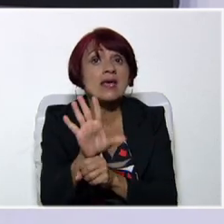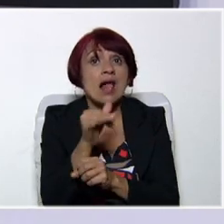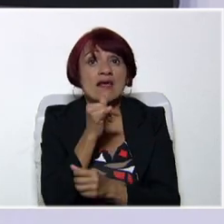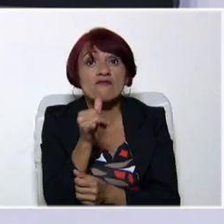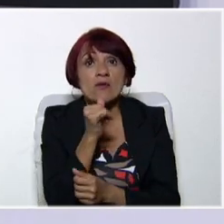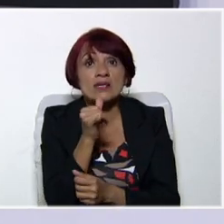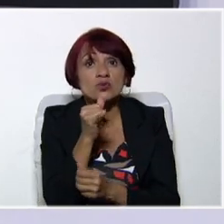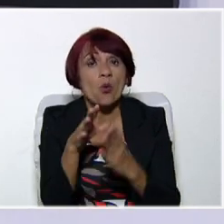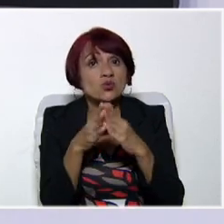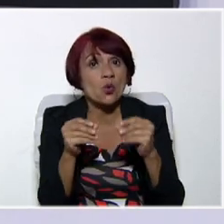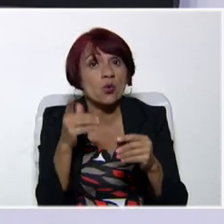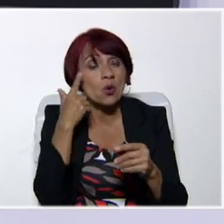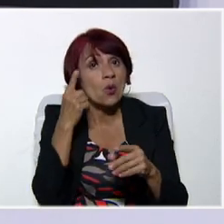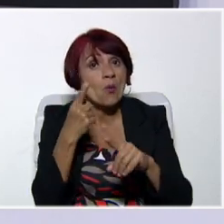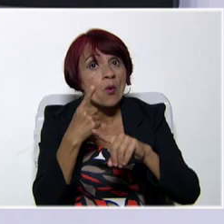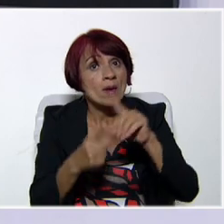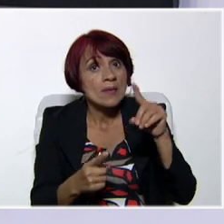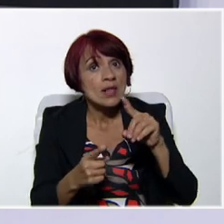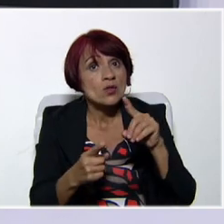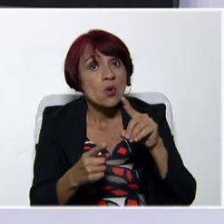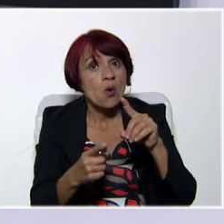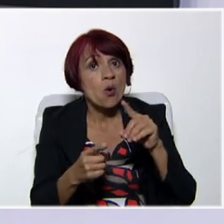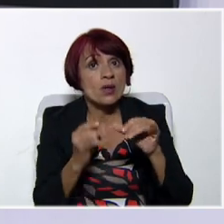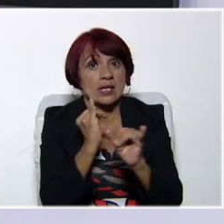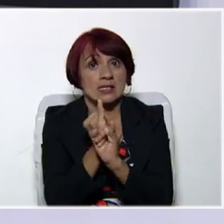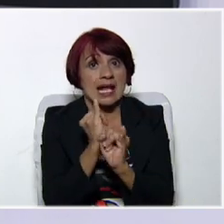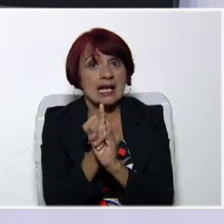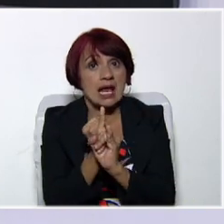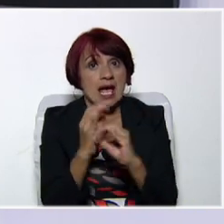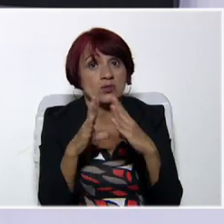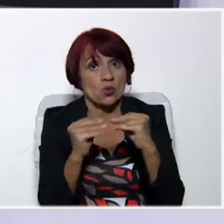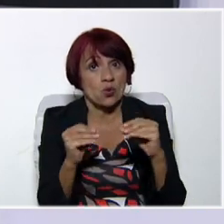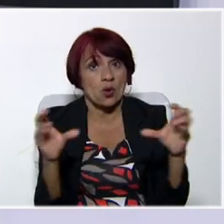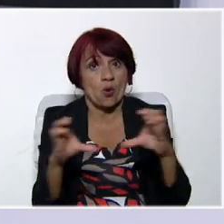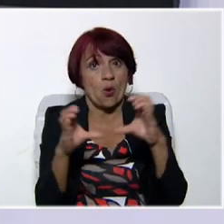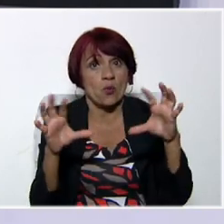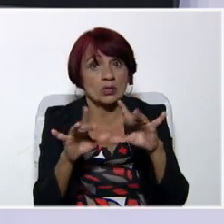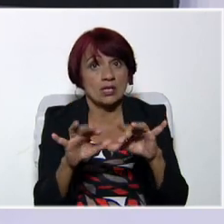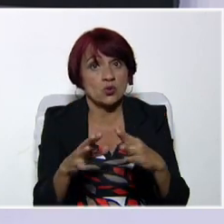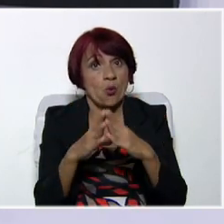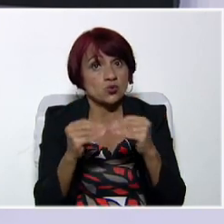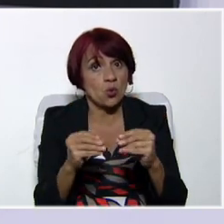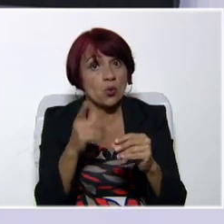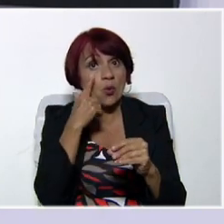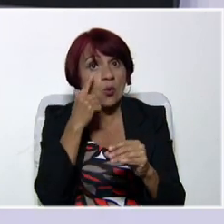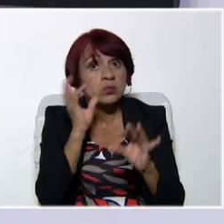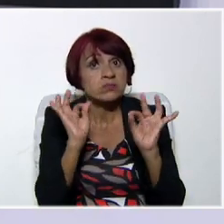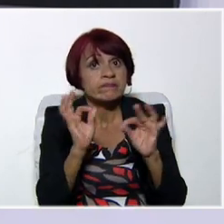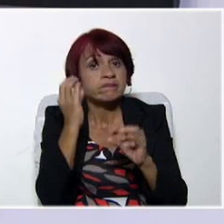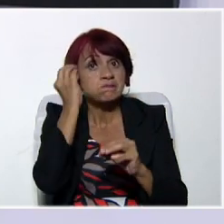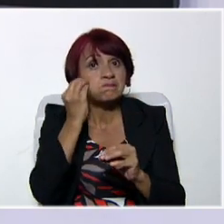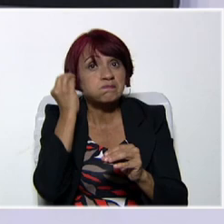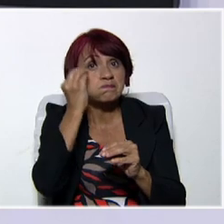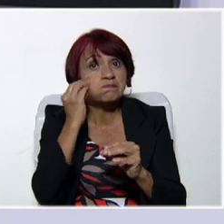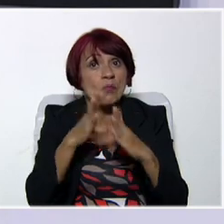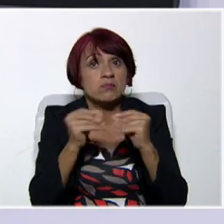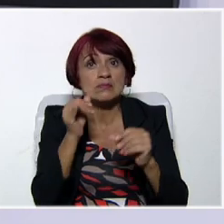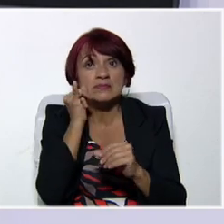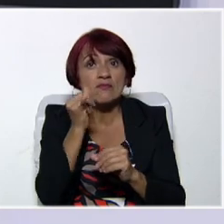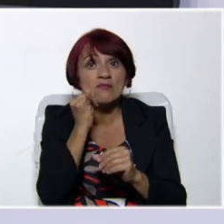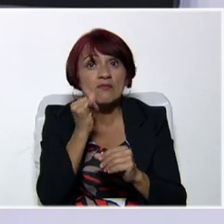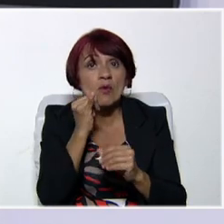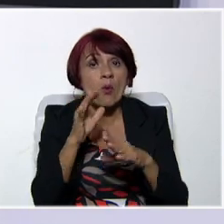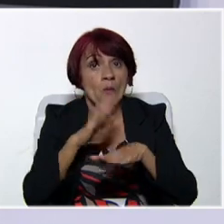información a través de los medios. Y no tan solo en los medios electrónicos. También en los medios analógicos debemos analizar toda información.